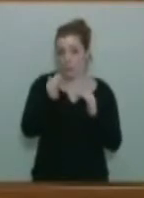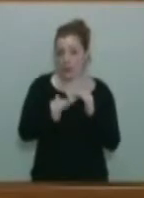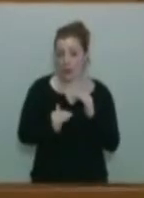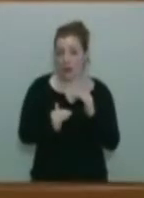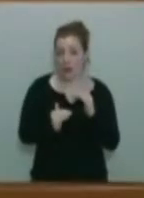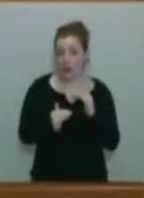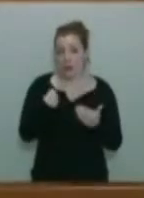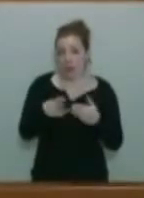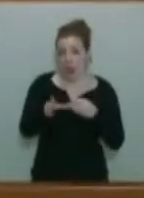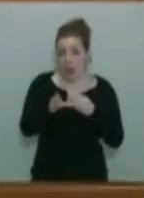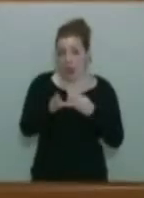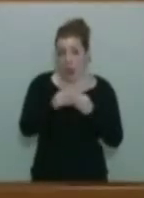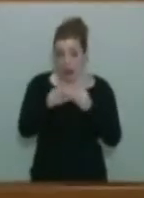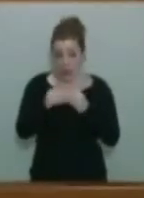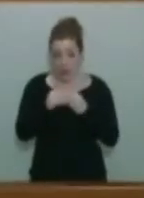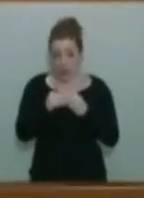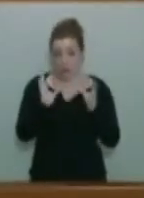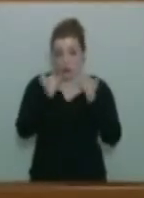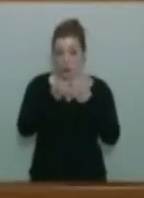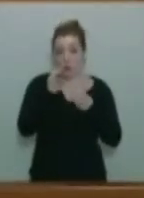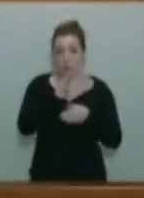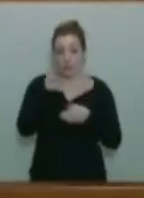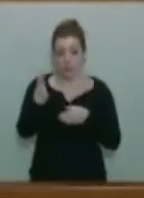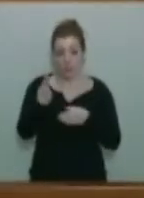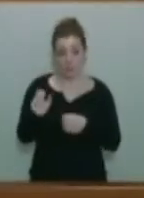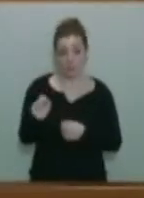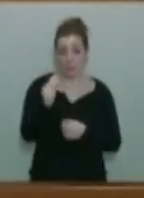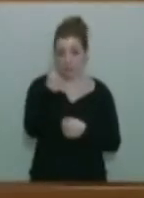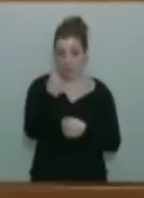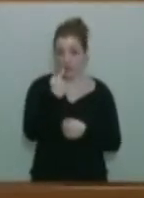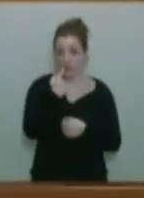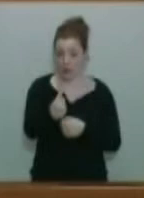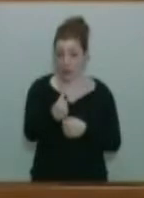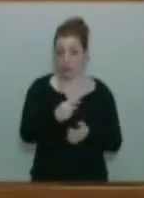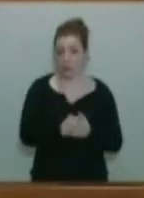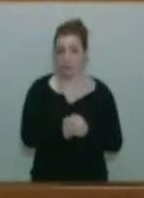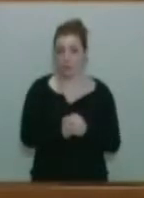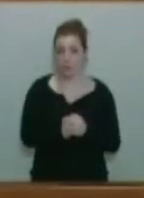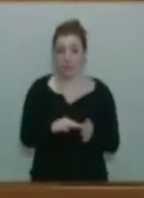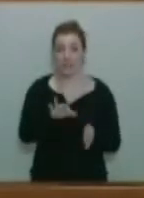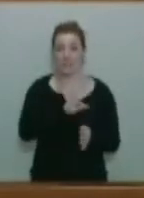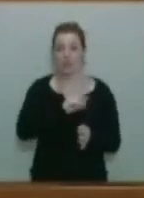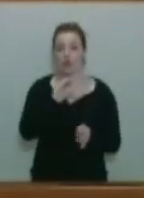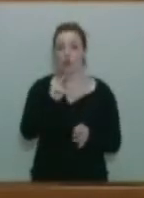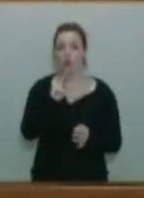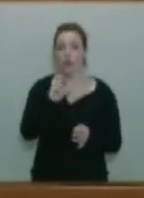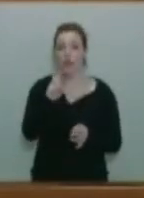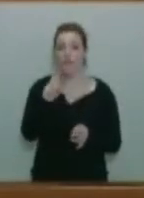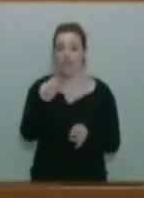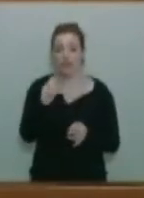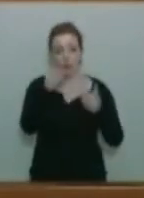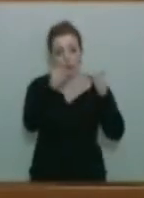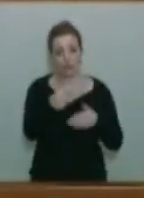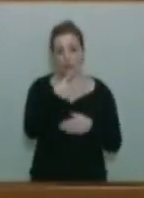enmiendas reservadas por el Grupo Popular, mire, en primer lugar, quiero decirle, señor Cuervas, usted decía que ustedes